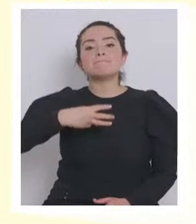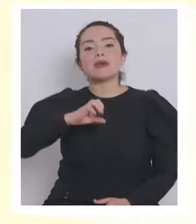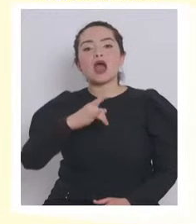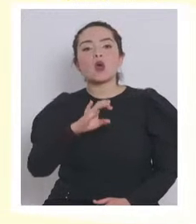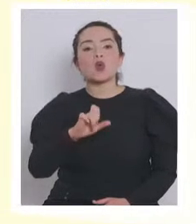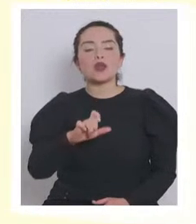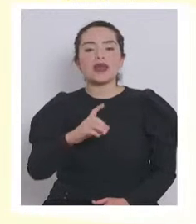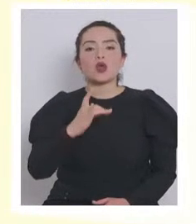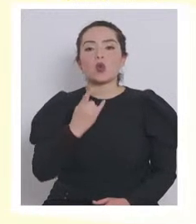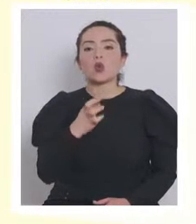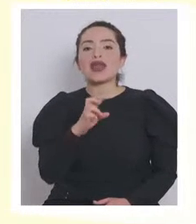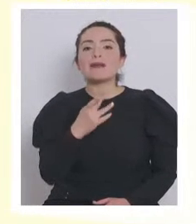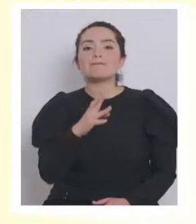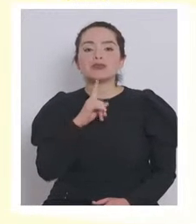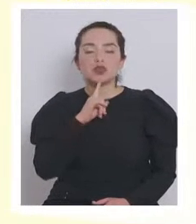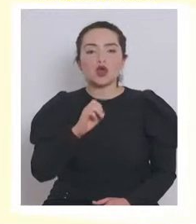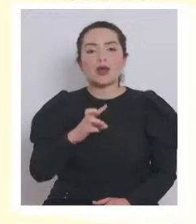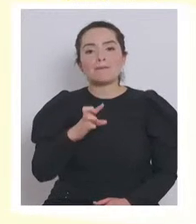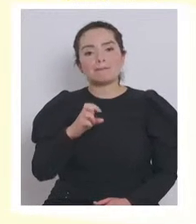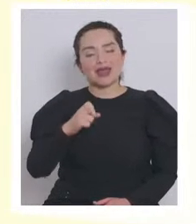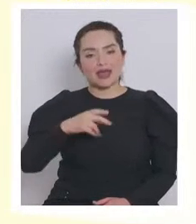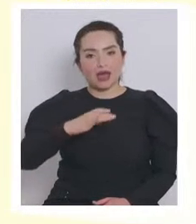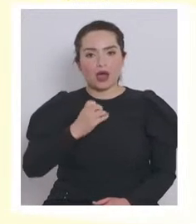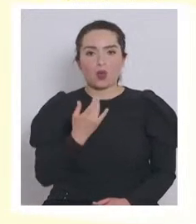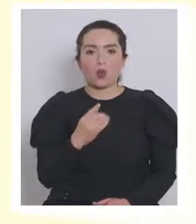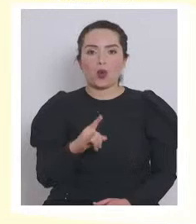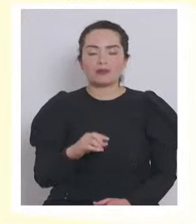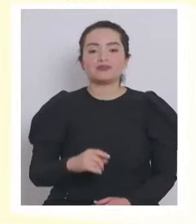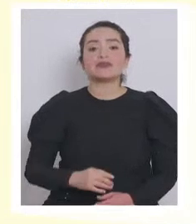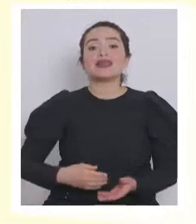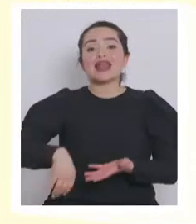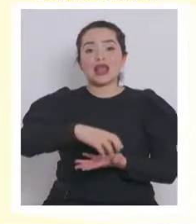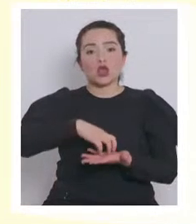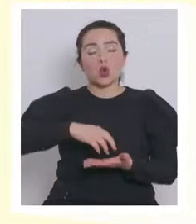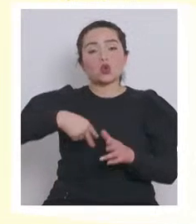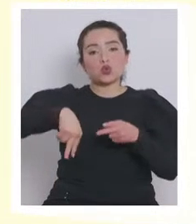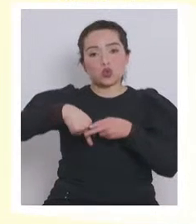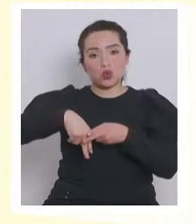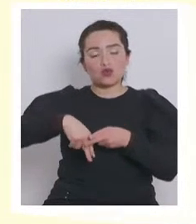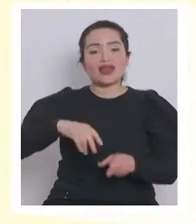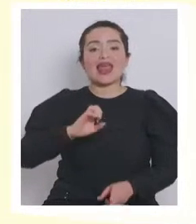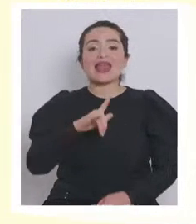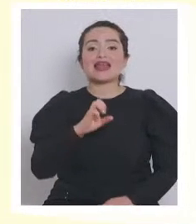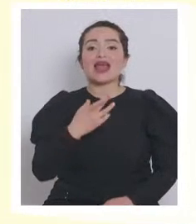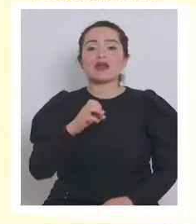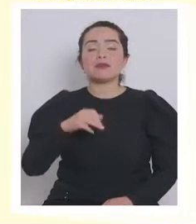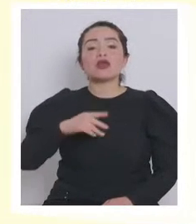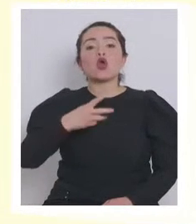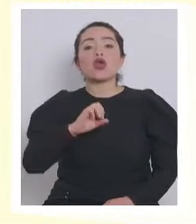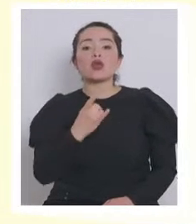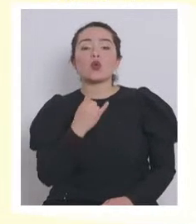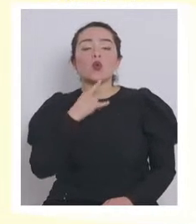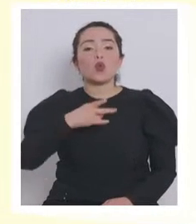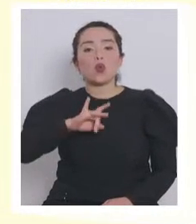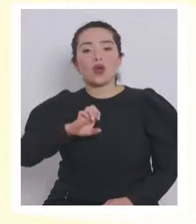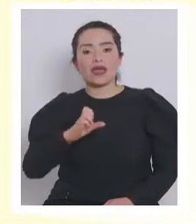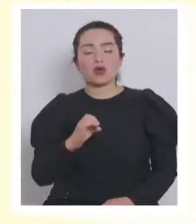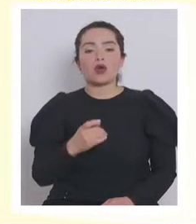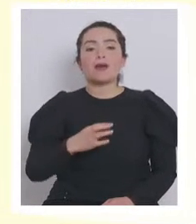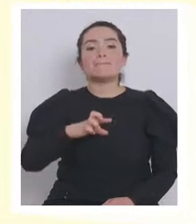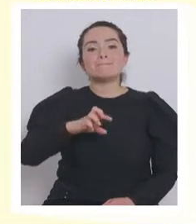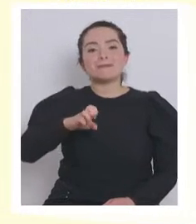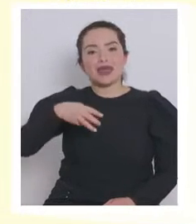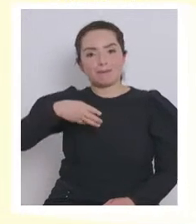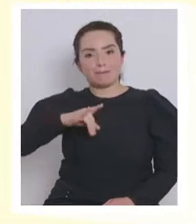Pencaue y Pelarco. En la región de Ñuble, El Carmen, Yungay, Portezuelo, Coihueco y Pemuco.